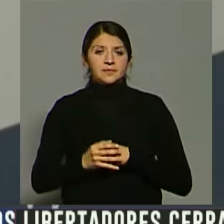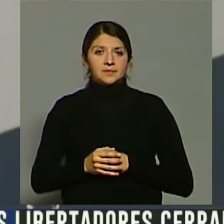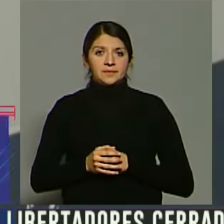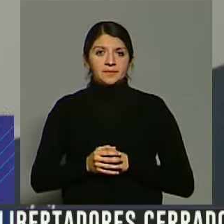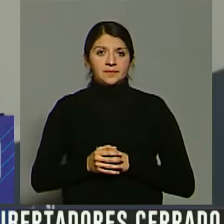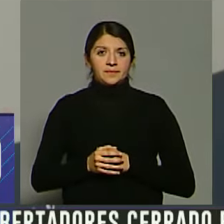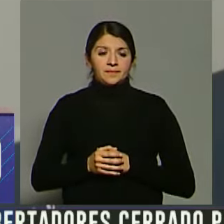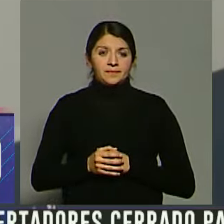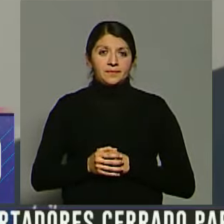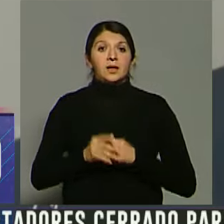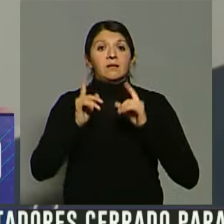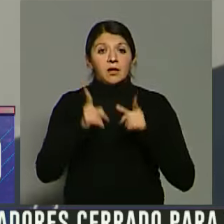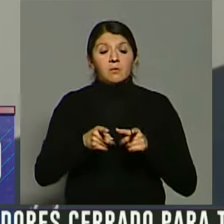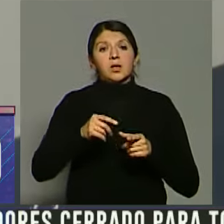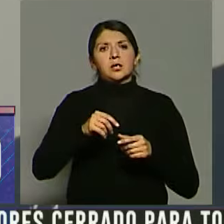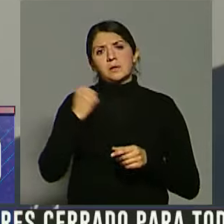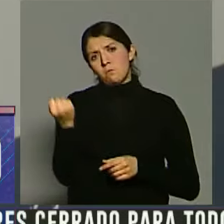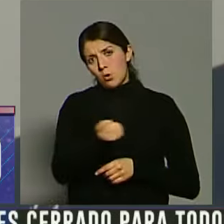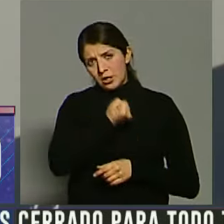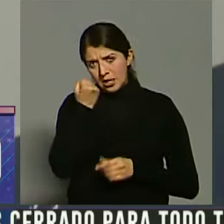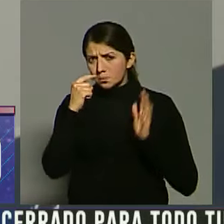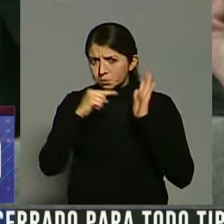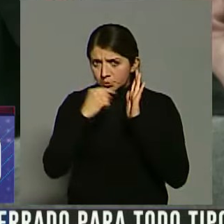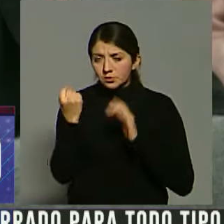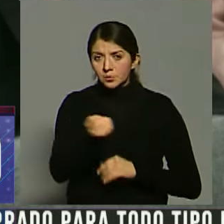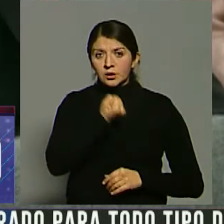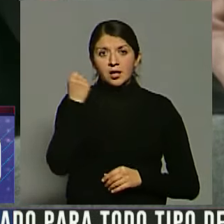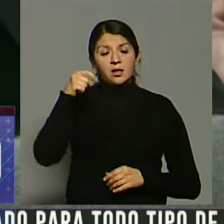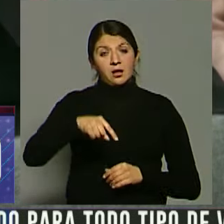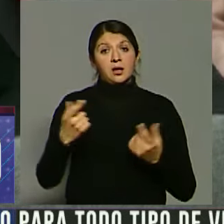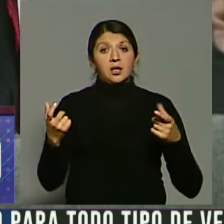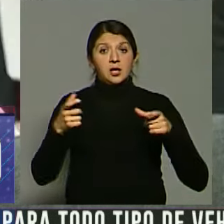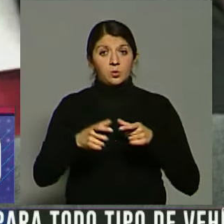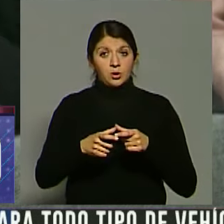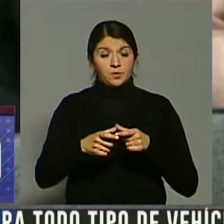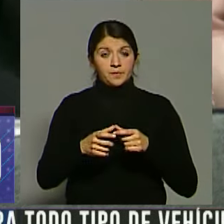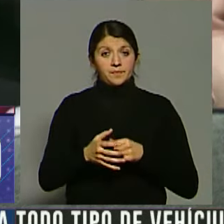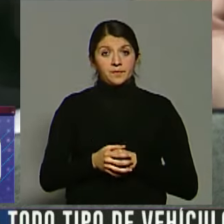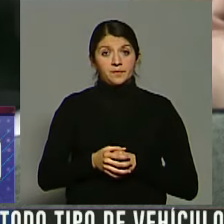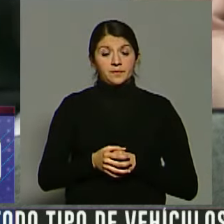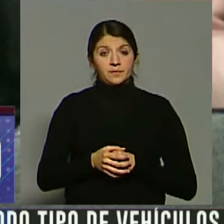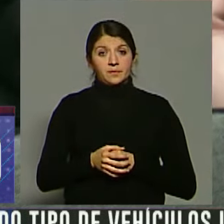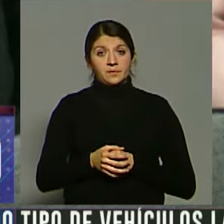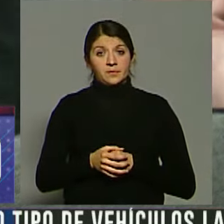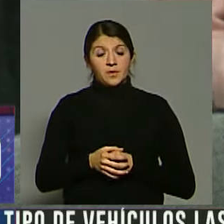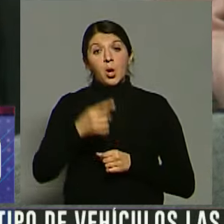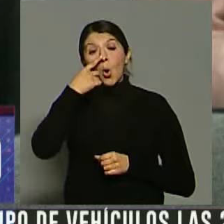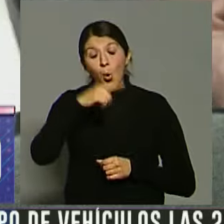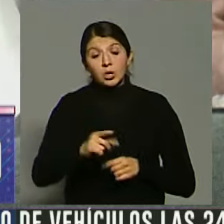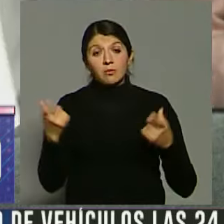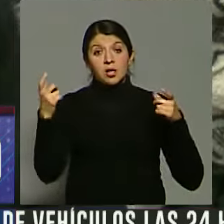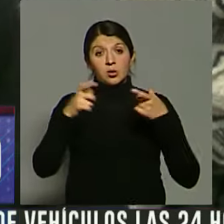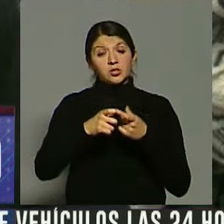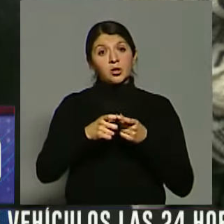Un aspecto también importante de esta actividad, de esta reunión, fue que en la última reunión del Consejo Superior,